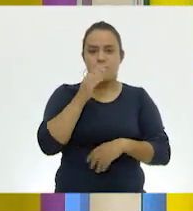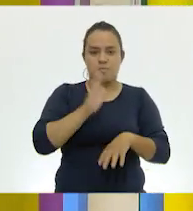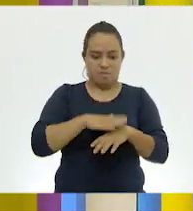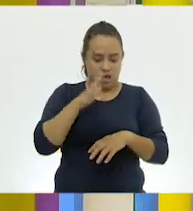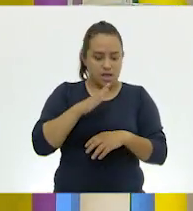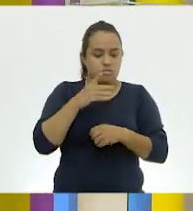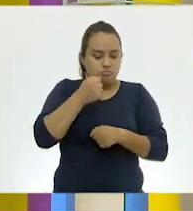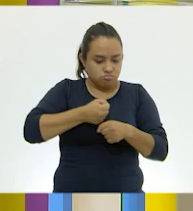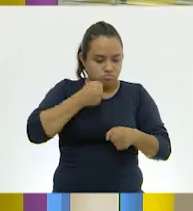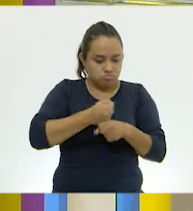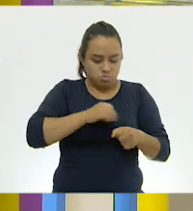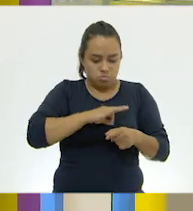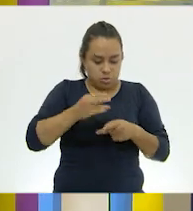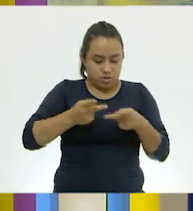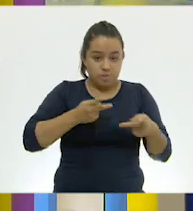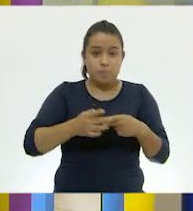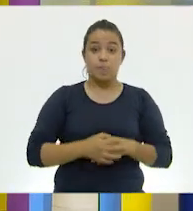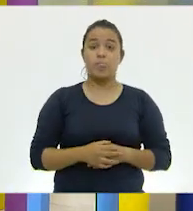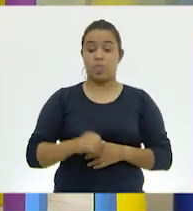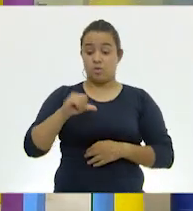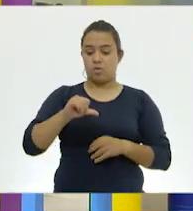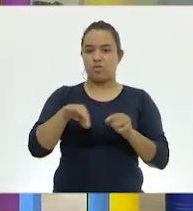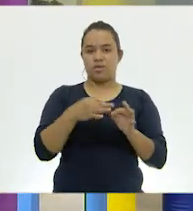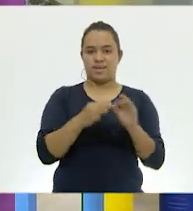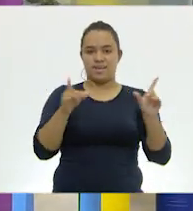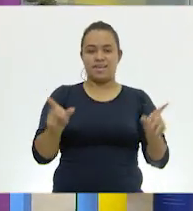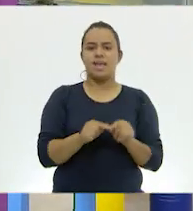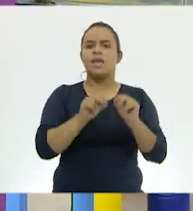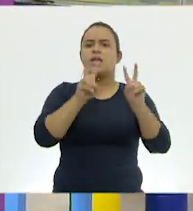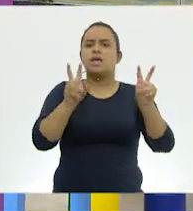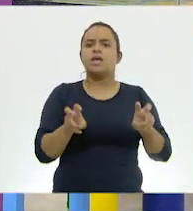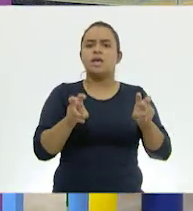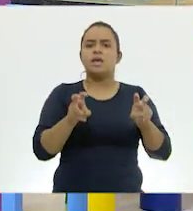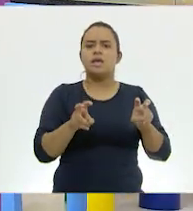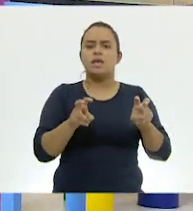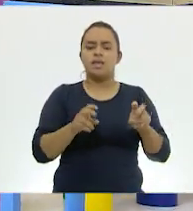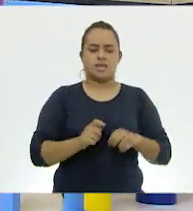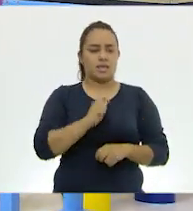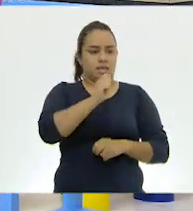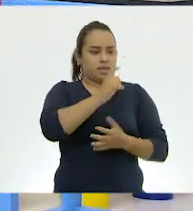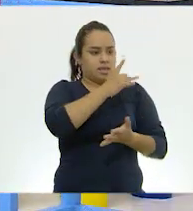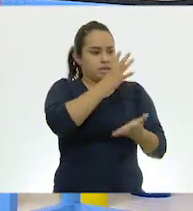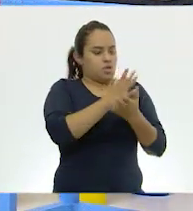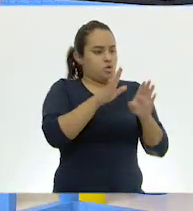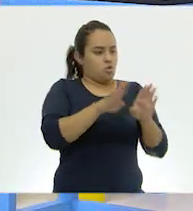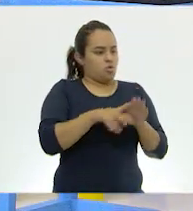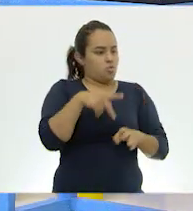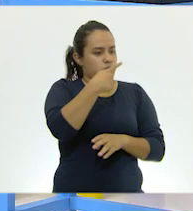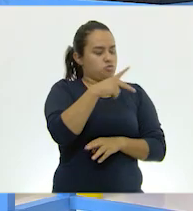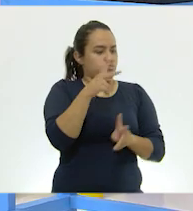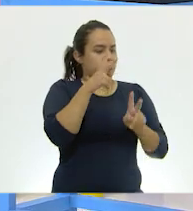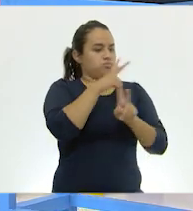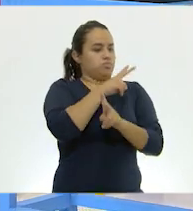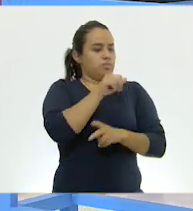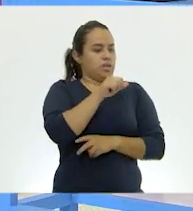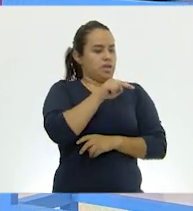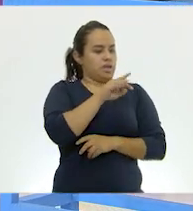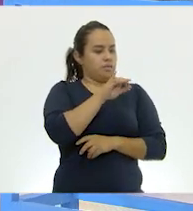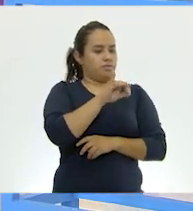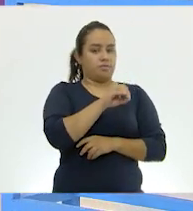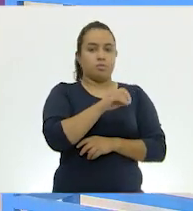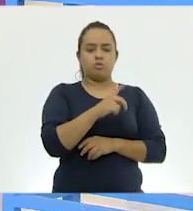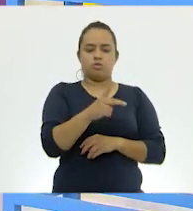este momento para practicarla. Por hoy hemos terminado con el tema El singular caso de los anfibios, de la asignatura